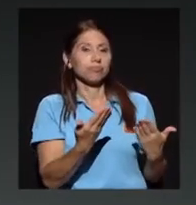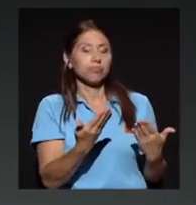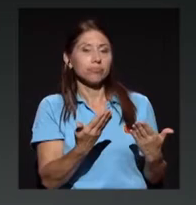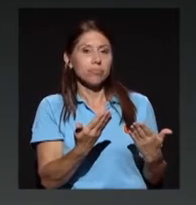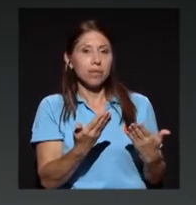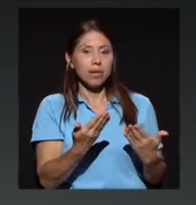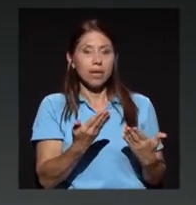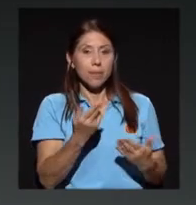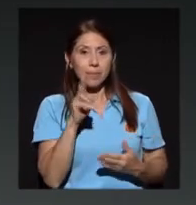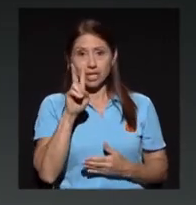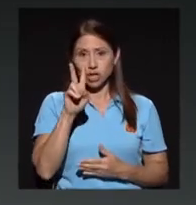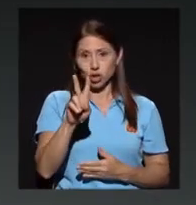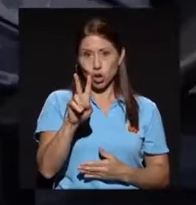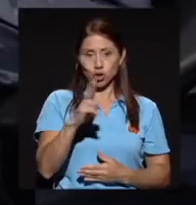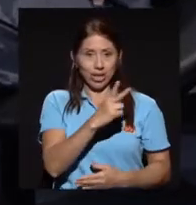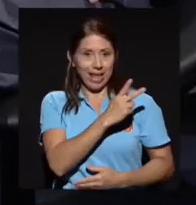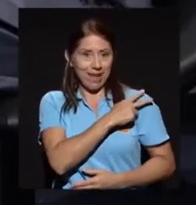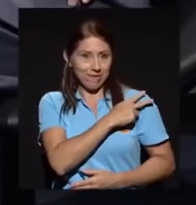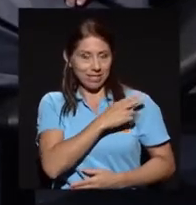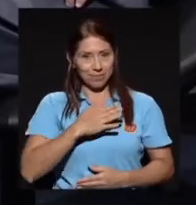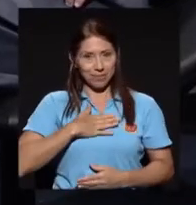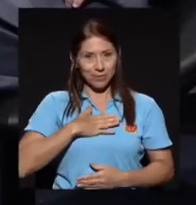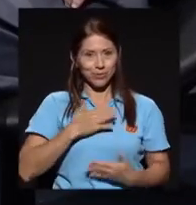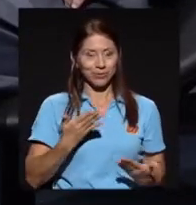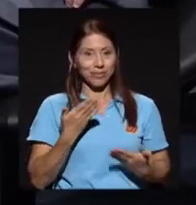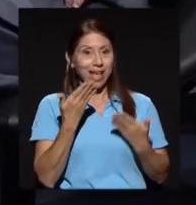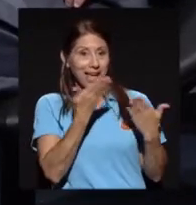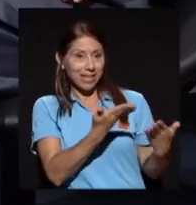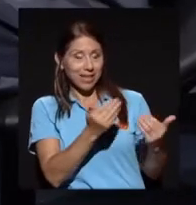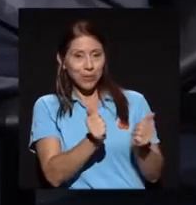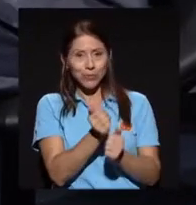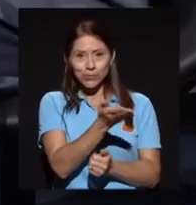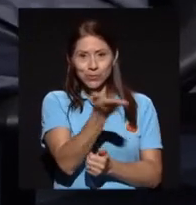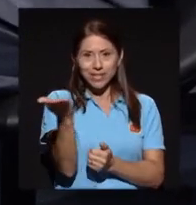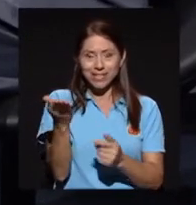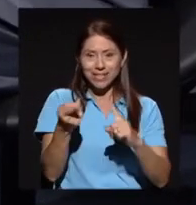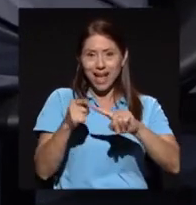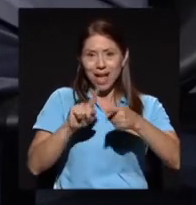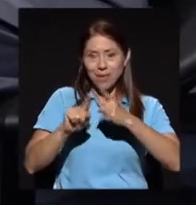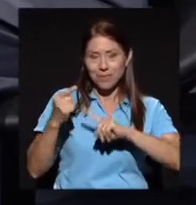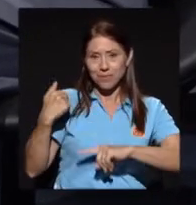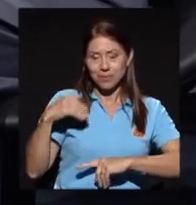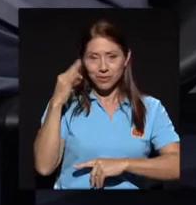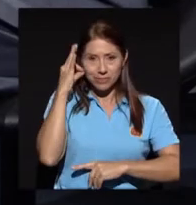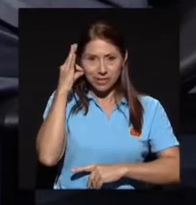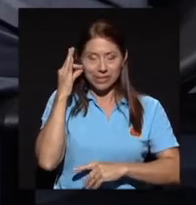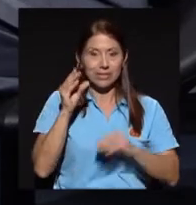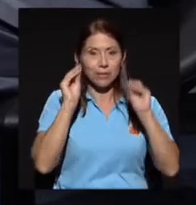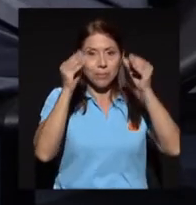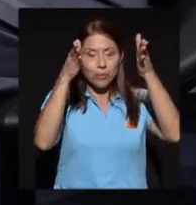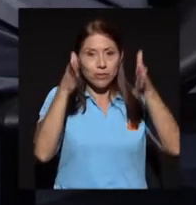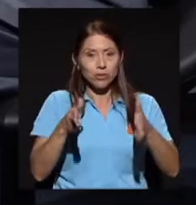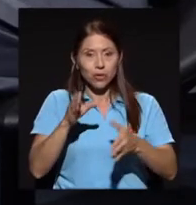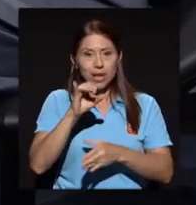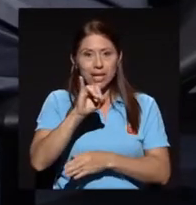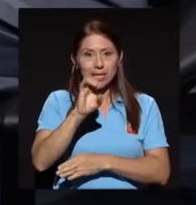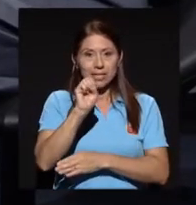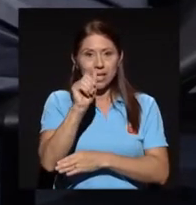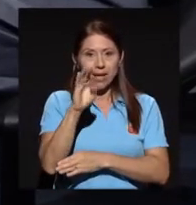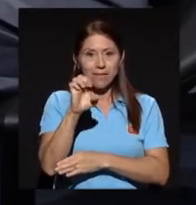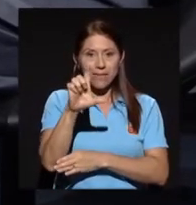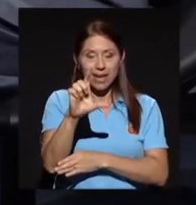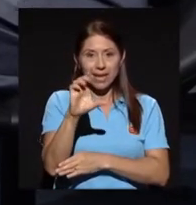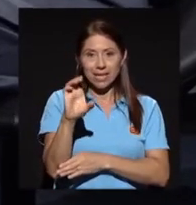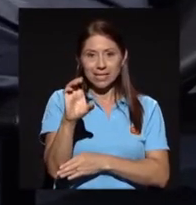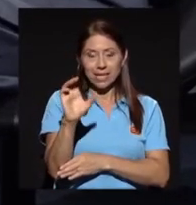mis dos jefes aquí con ustedes, amigas y amigos. A la profesora Isabel Cristina Araya, que